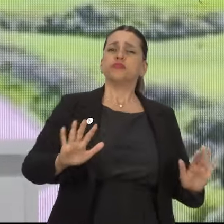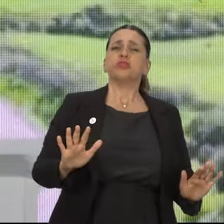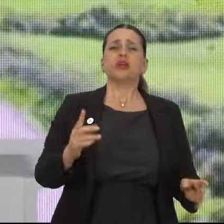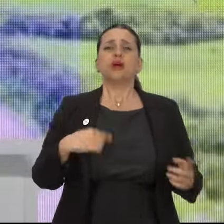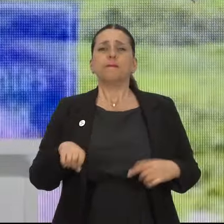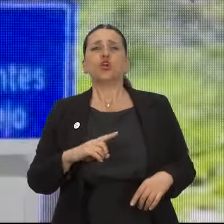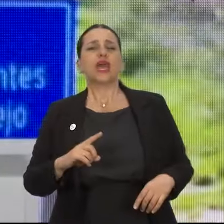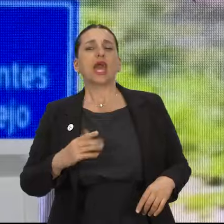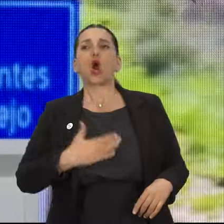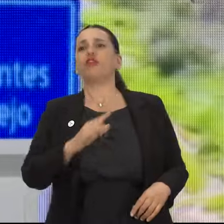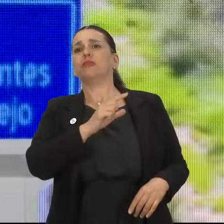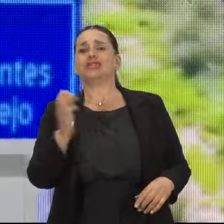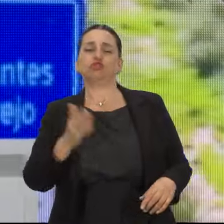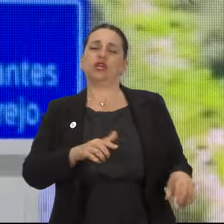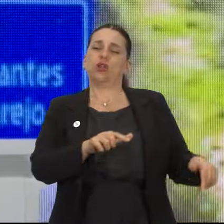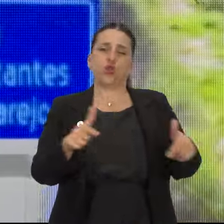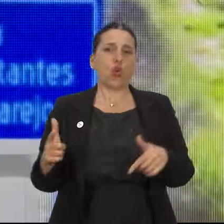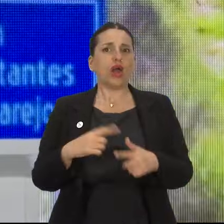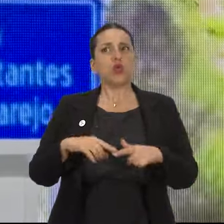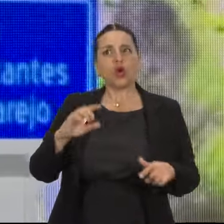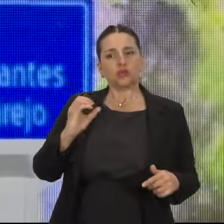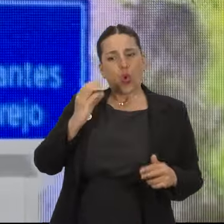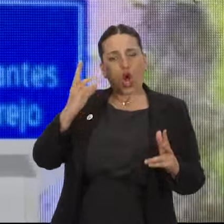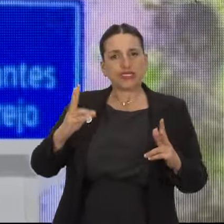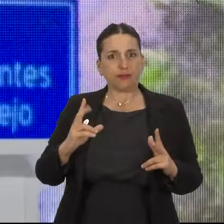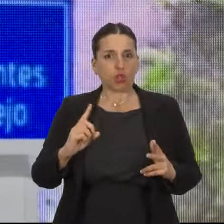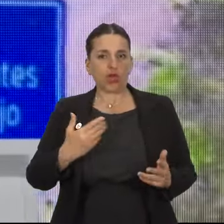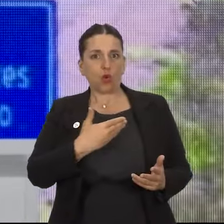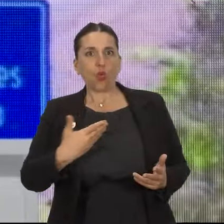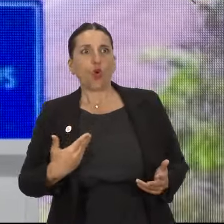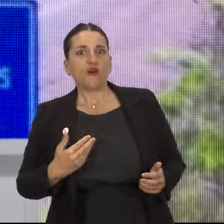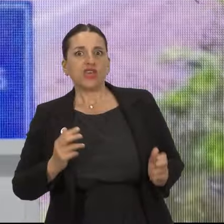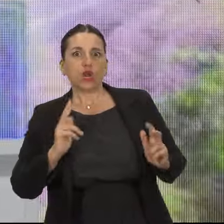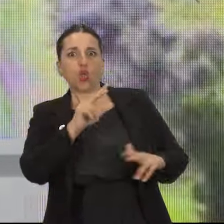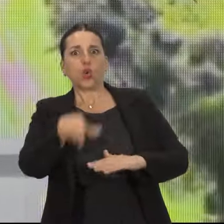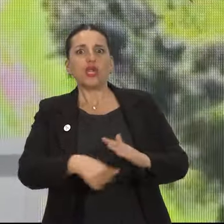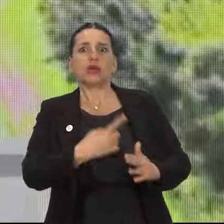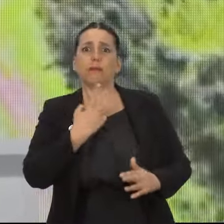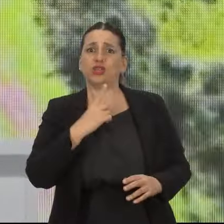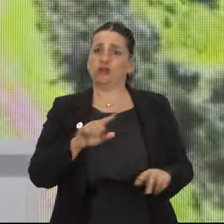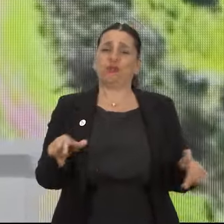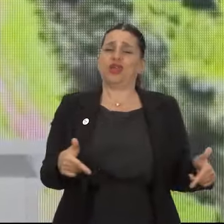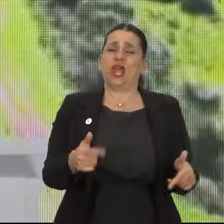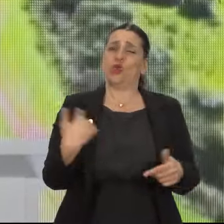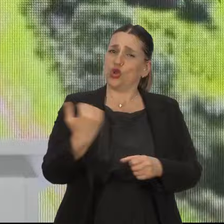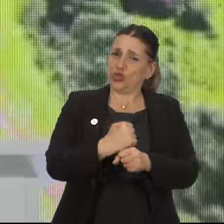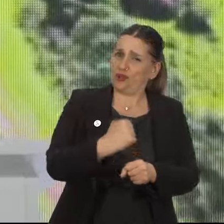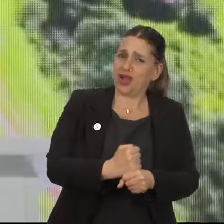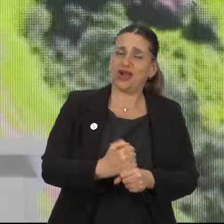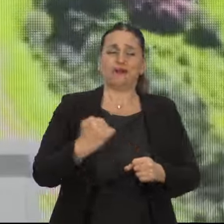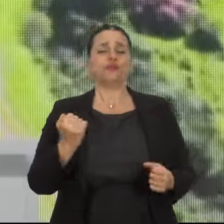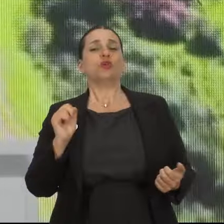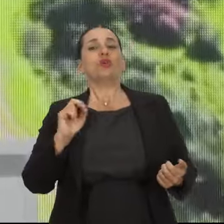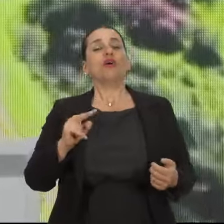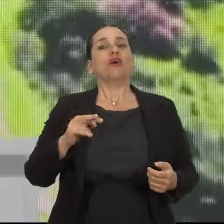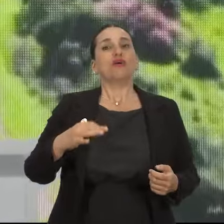distinto. La conformidad para mí no es un concepto que deba manejar un gobernante porque uno